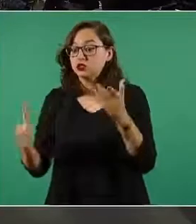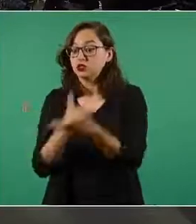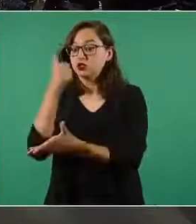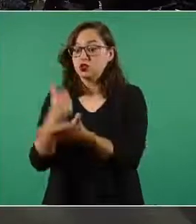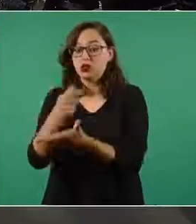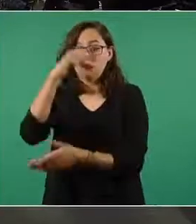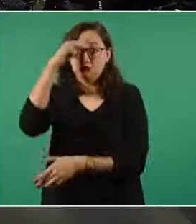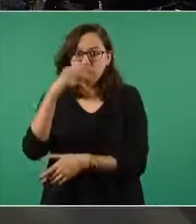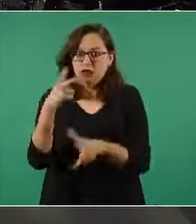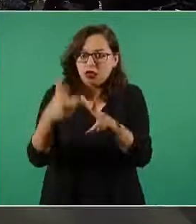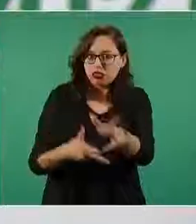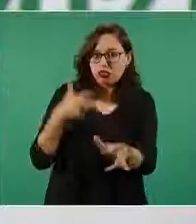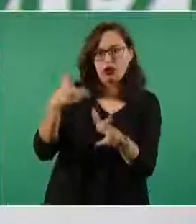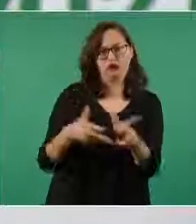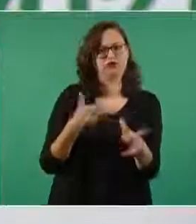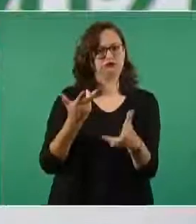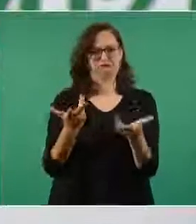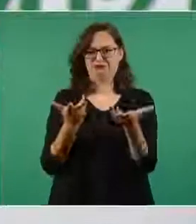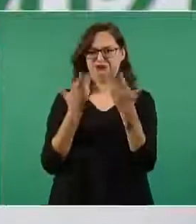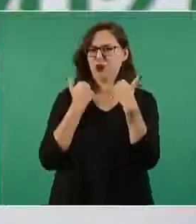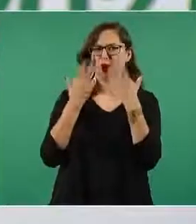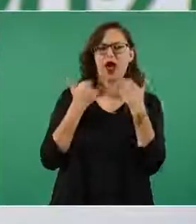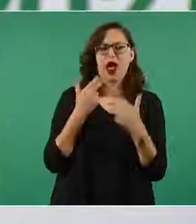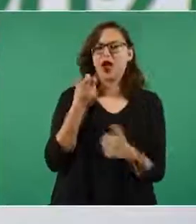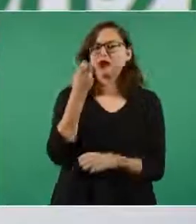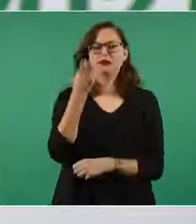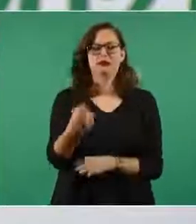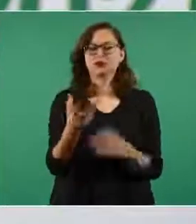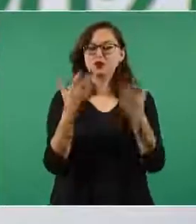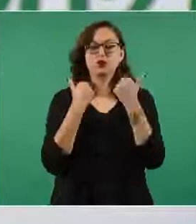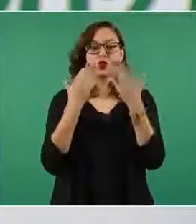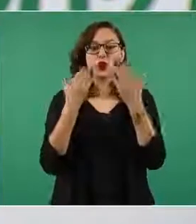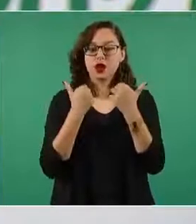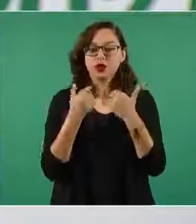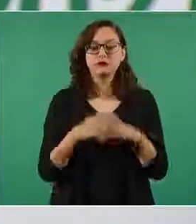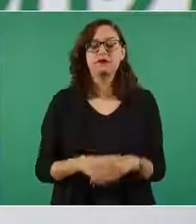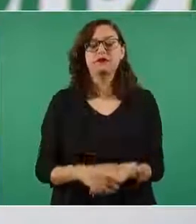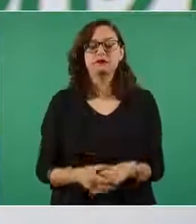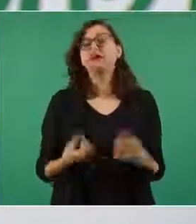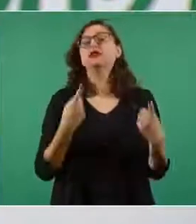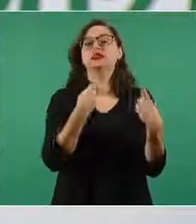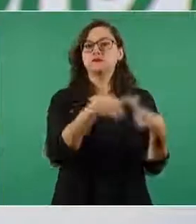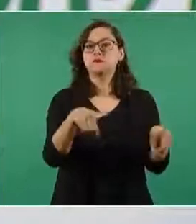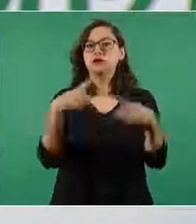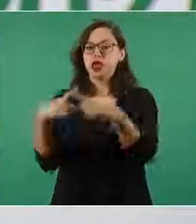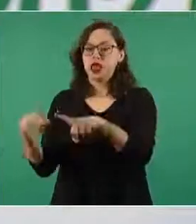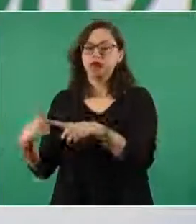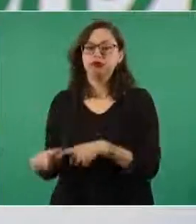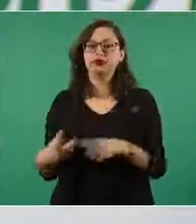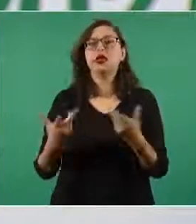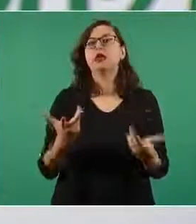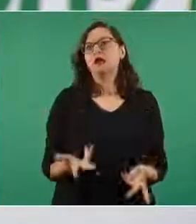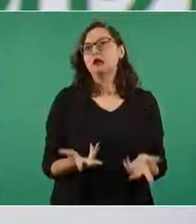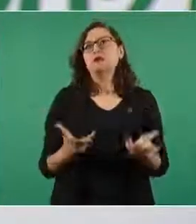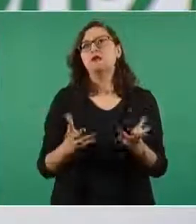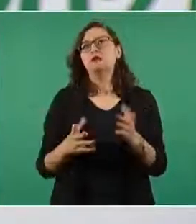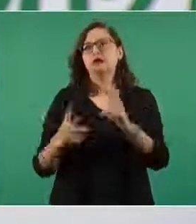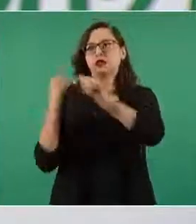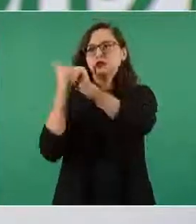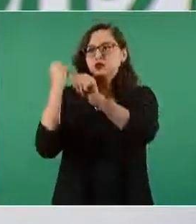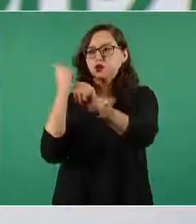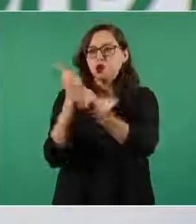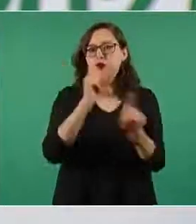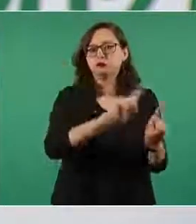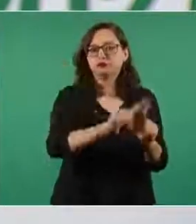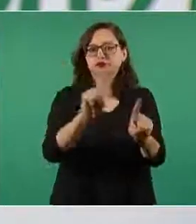que hay es un sistema de de vialidades interconectadas bajo una coordinación metropolitana hablemos del aeropuerto internacional Felipe Ángeles